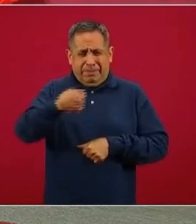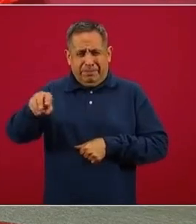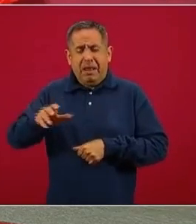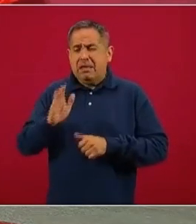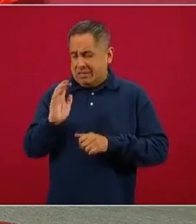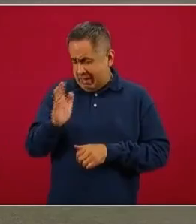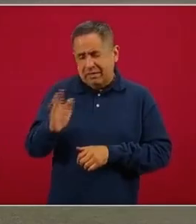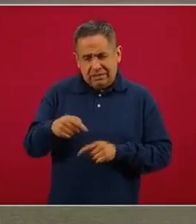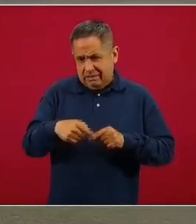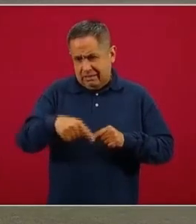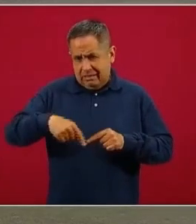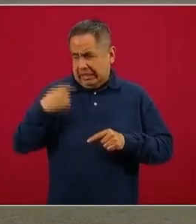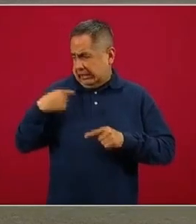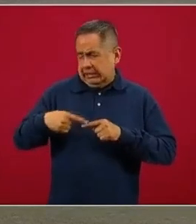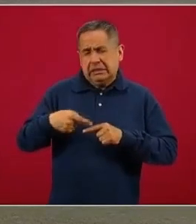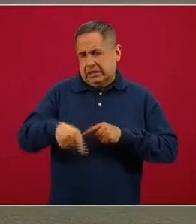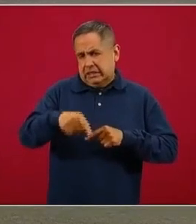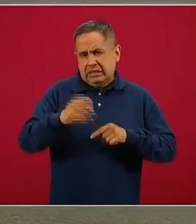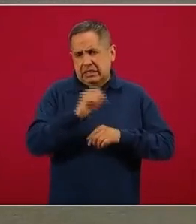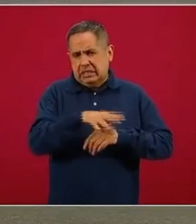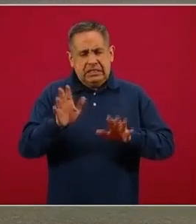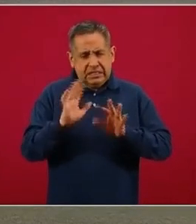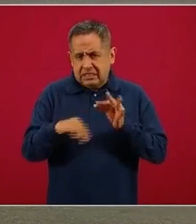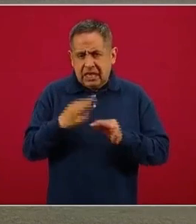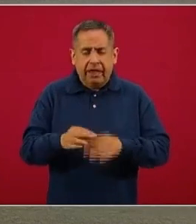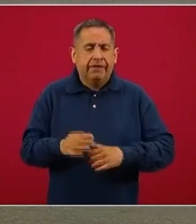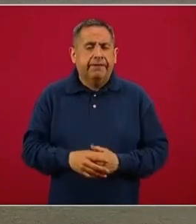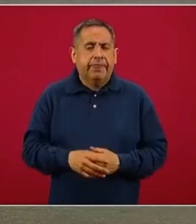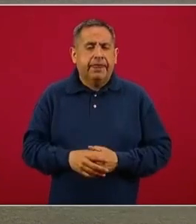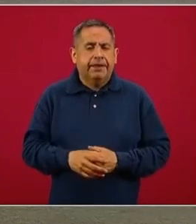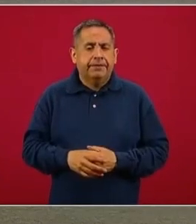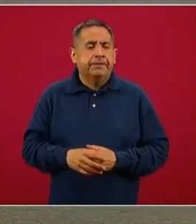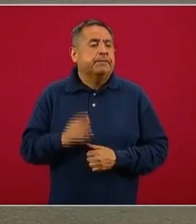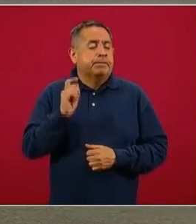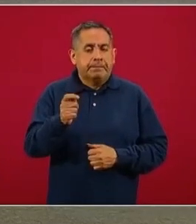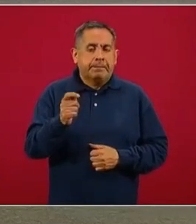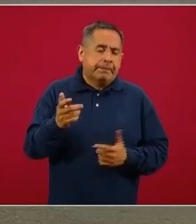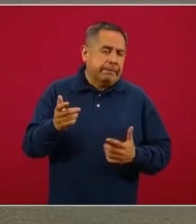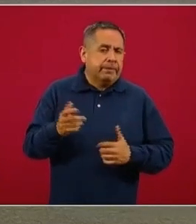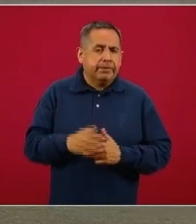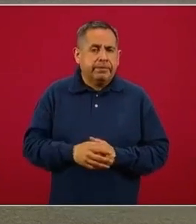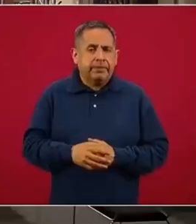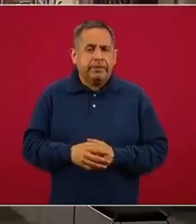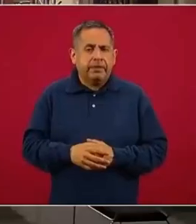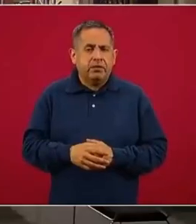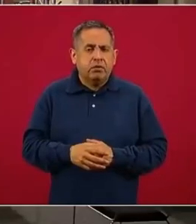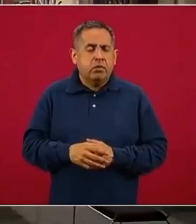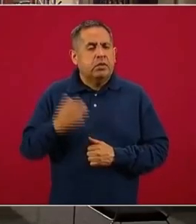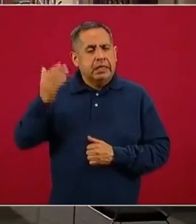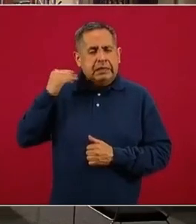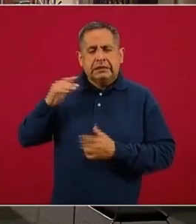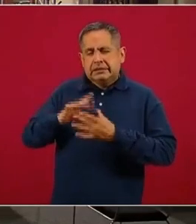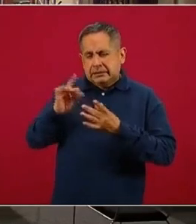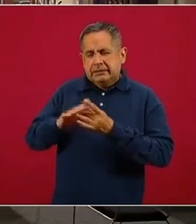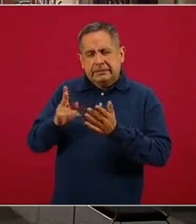los apoyos. Se tuvo como hemos estado